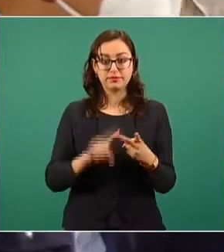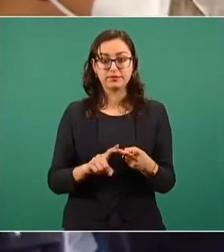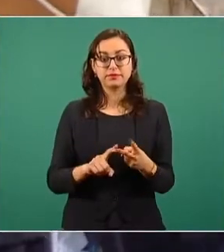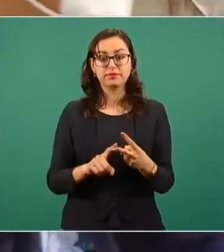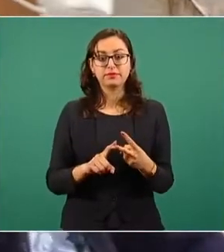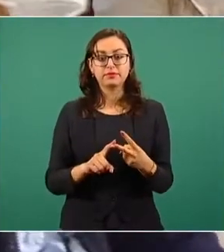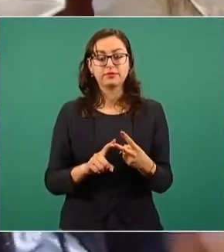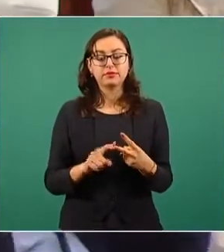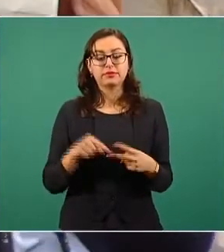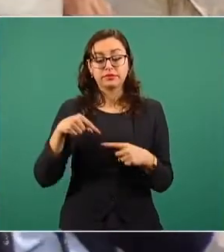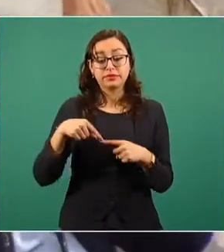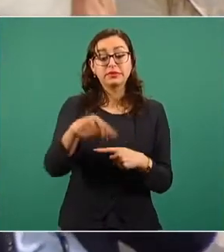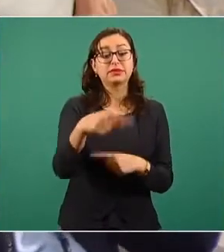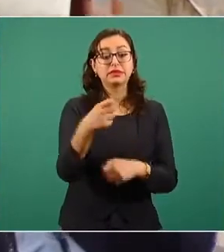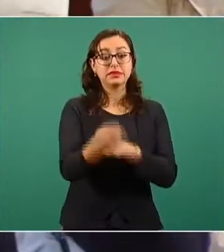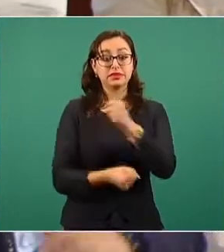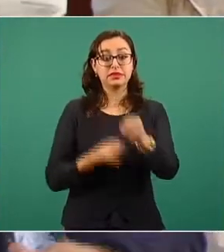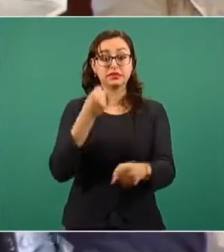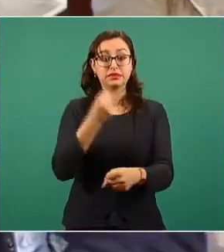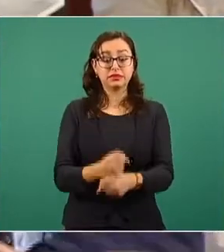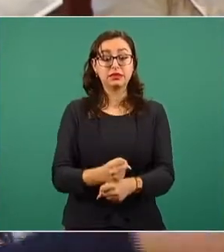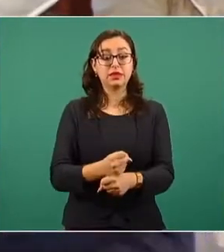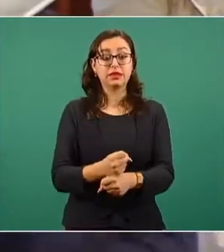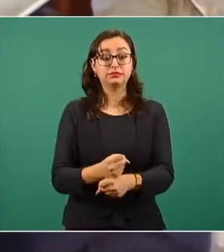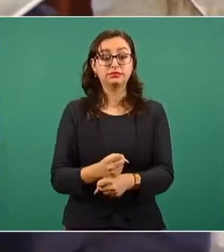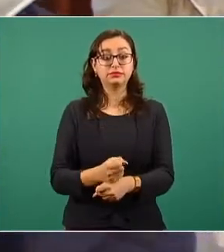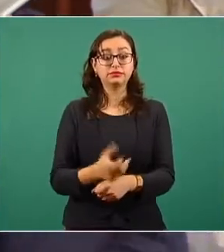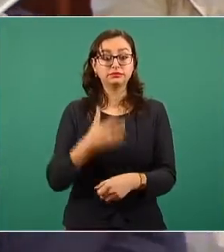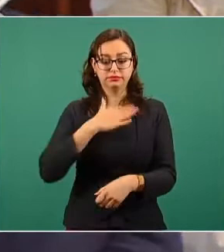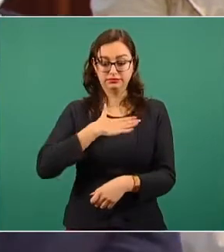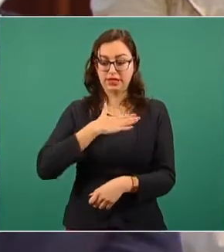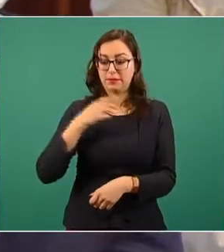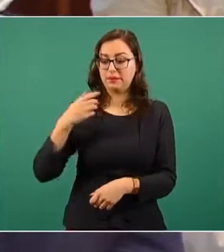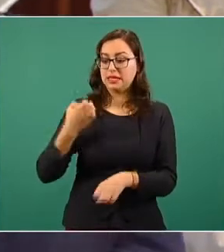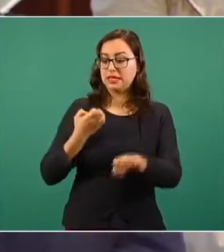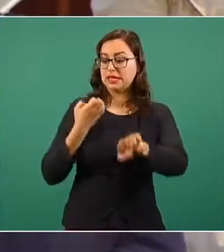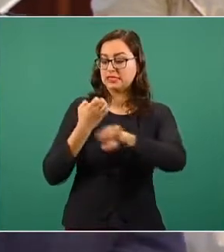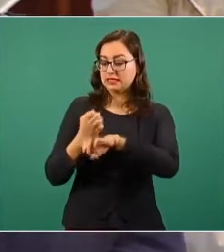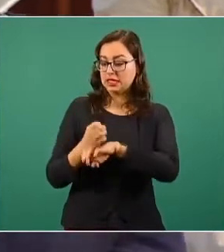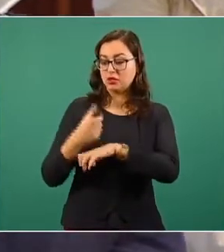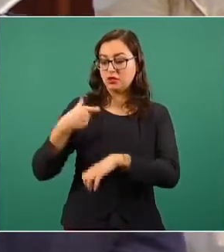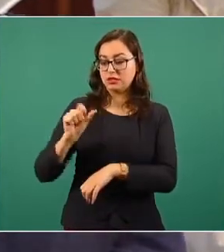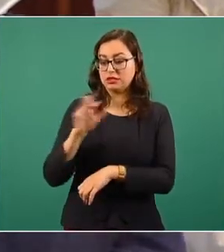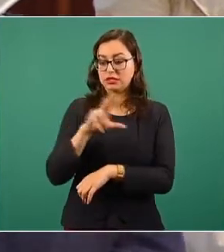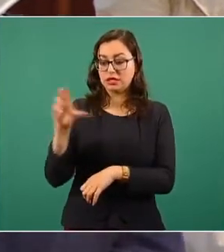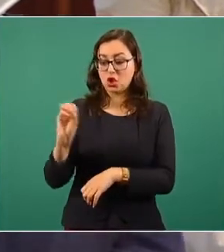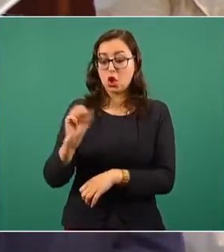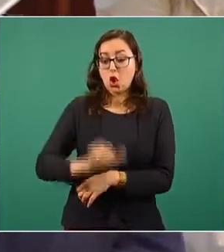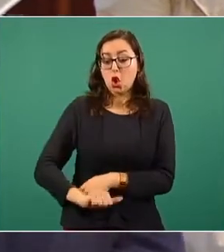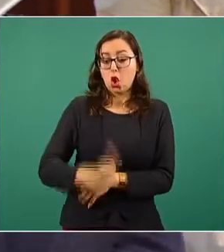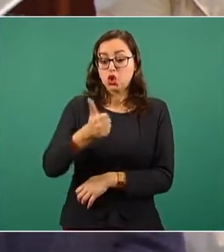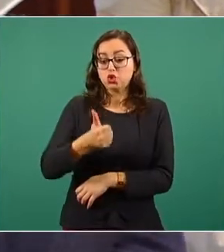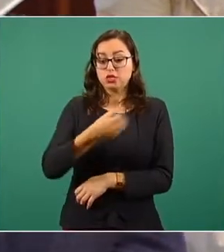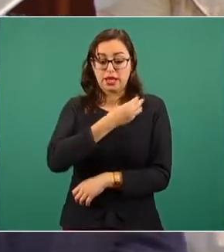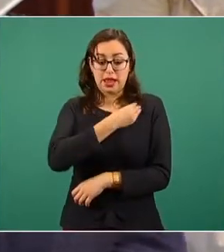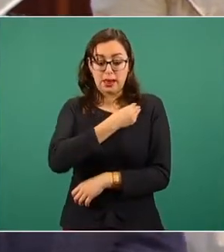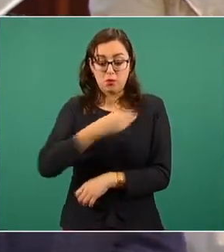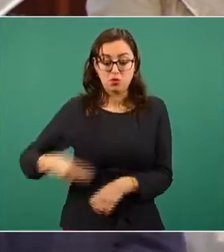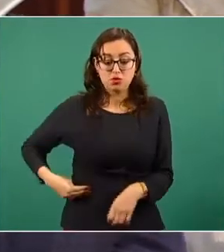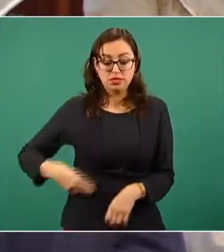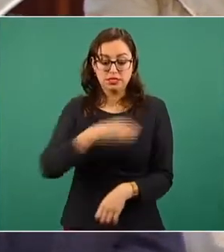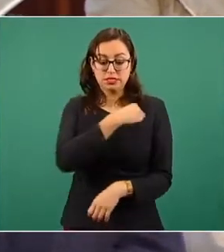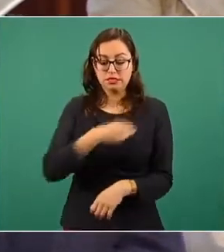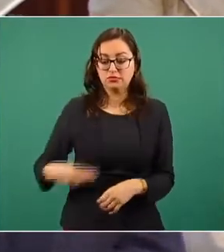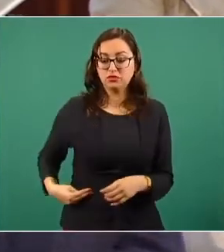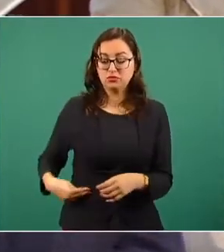renovar ahora sí que los 11 presidentes municipales de mi estado, los cuales vemos mucho